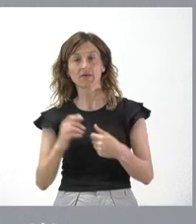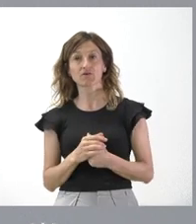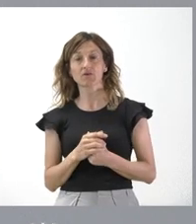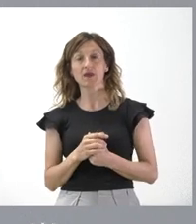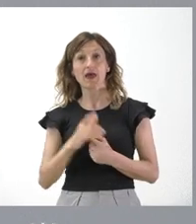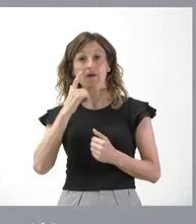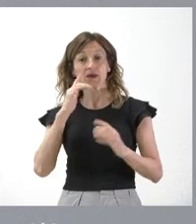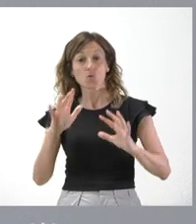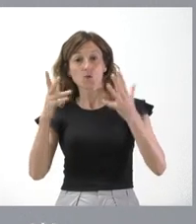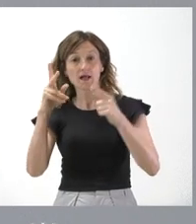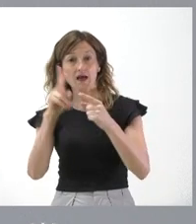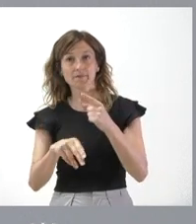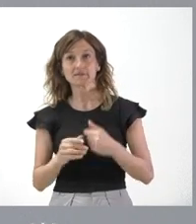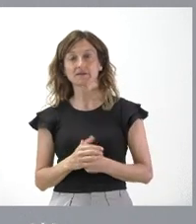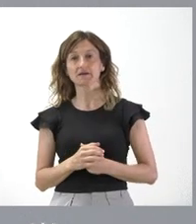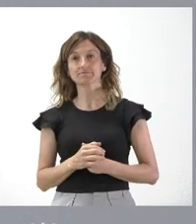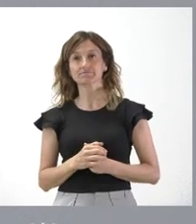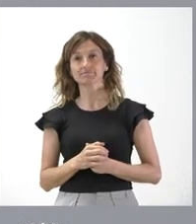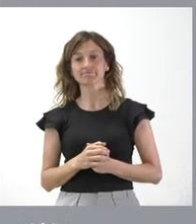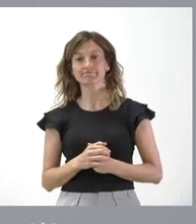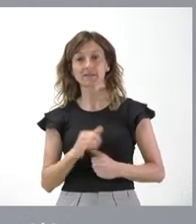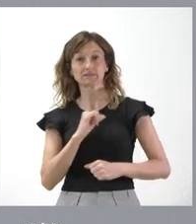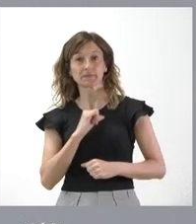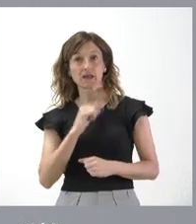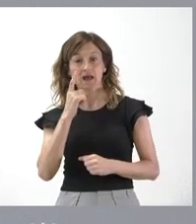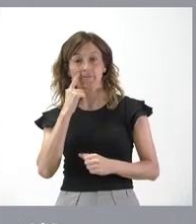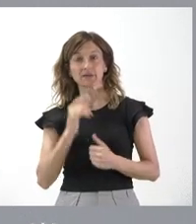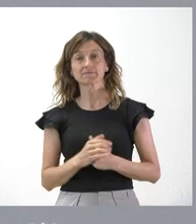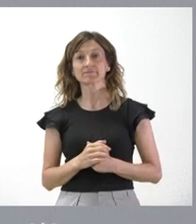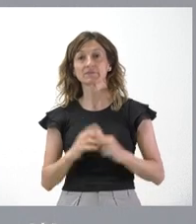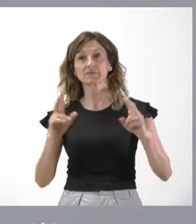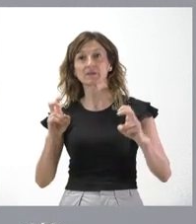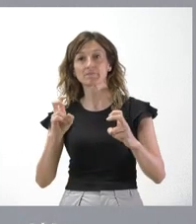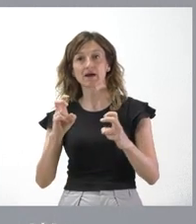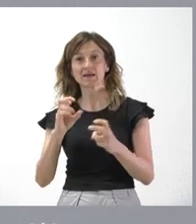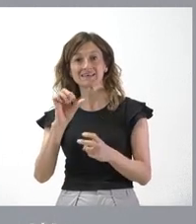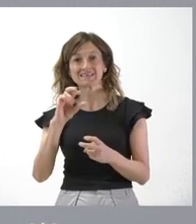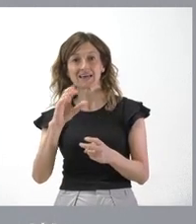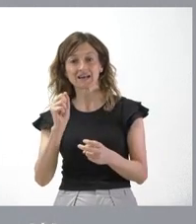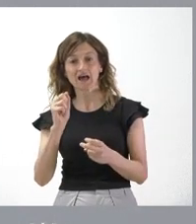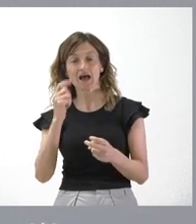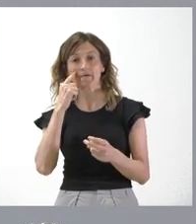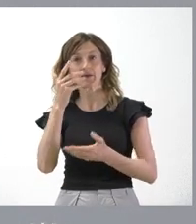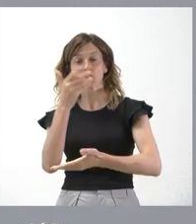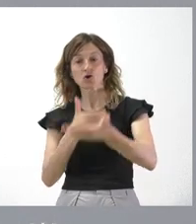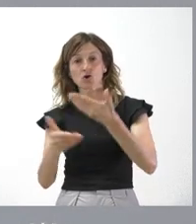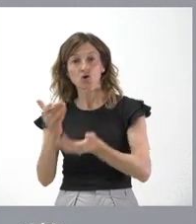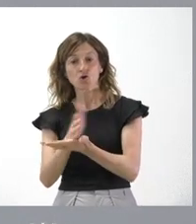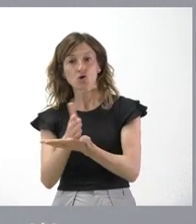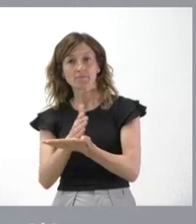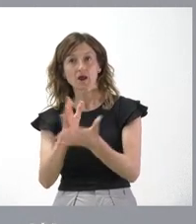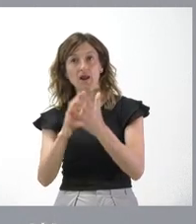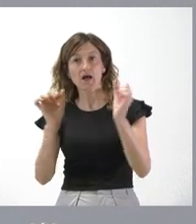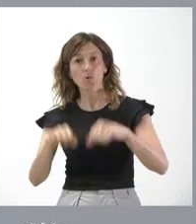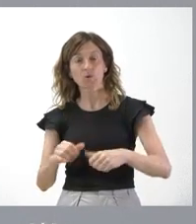evitar la huelga. Y anuemos a que se hagan. Y si de alguna medida los servicios del SERLA y alguna entidad pudiera colaborar en favorecer este acuerdo, pues,